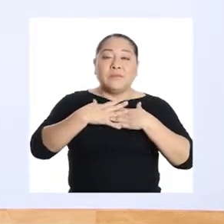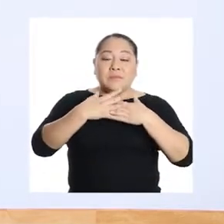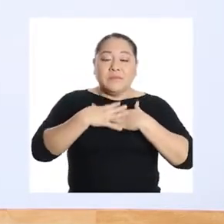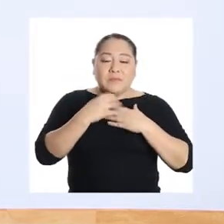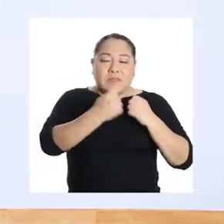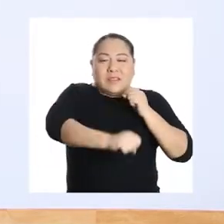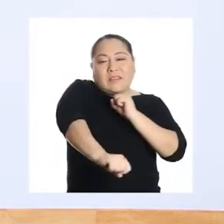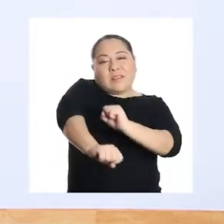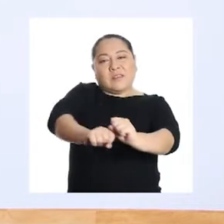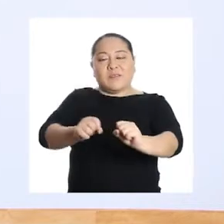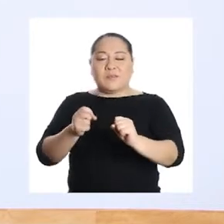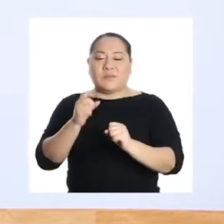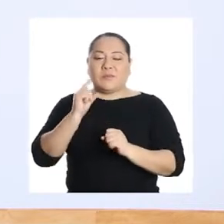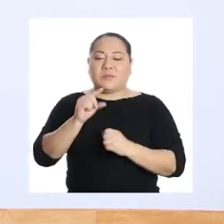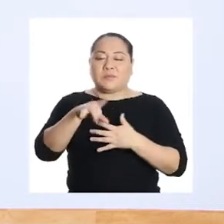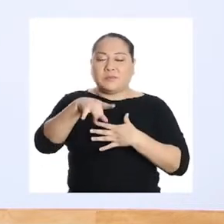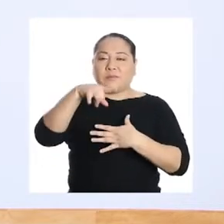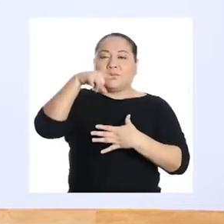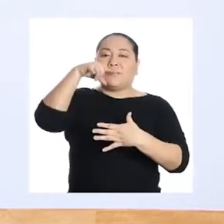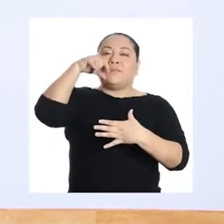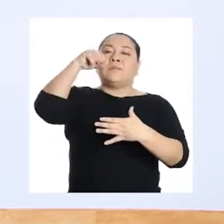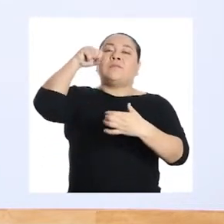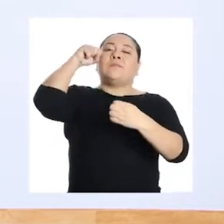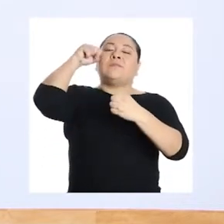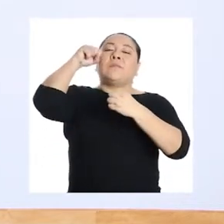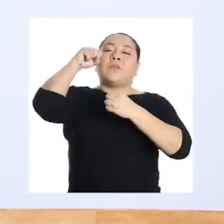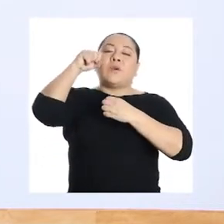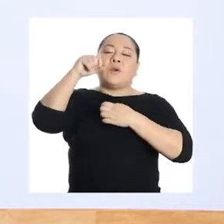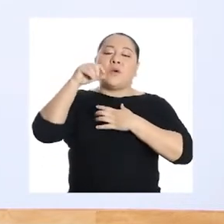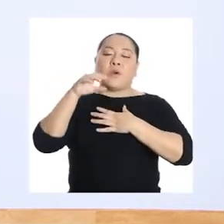estirar un poquito. ¿Ves?